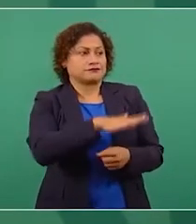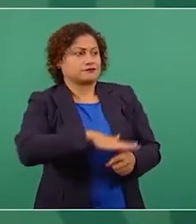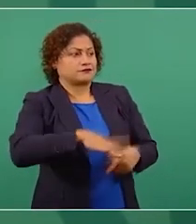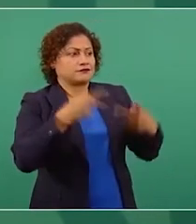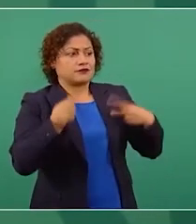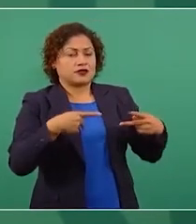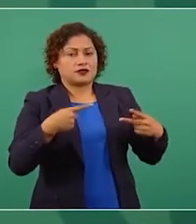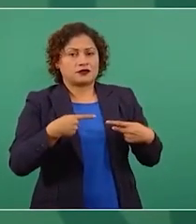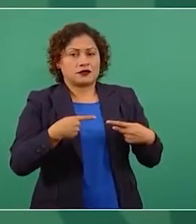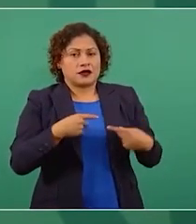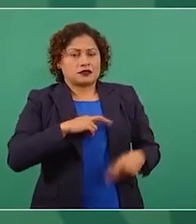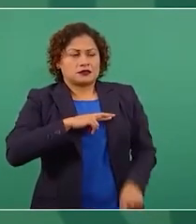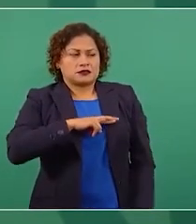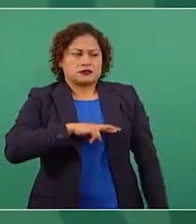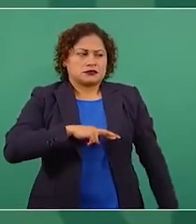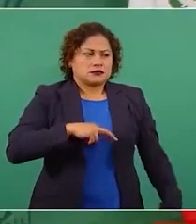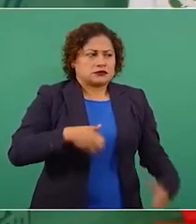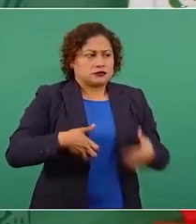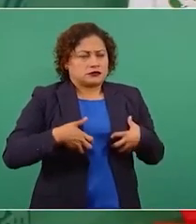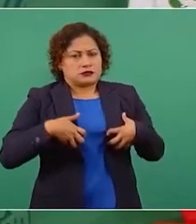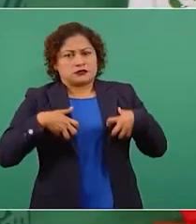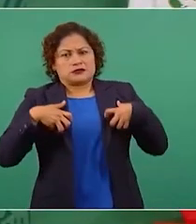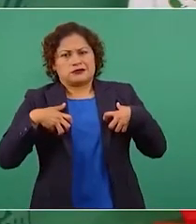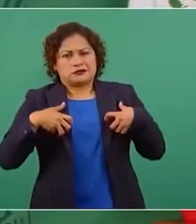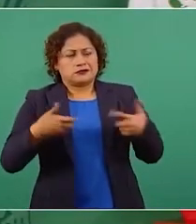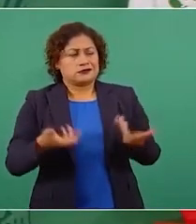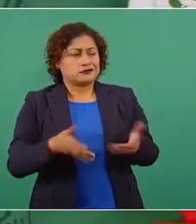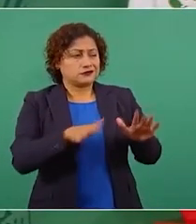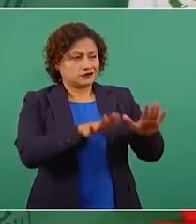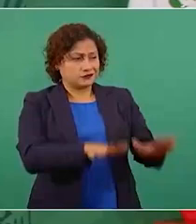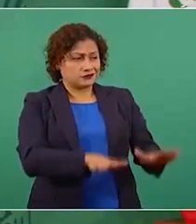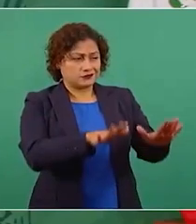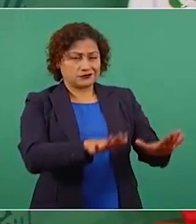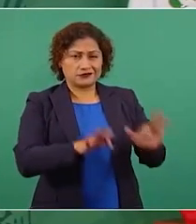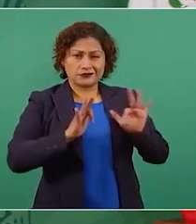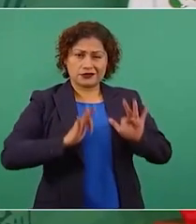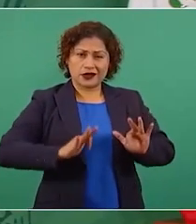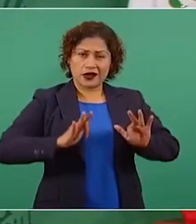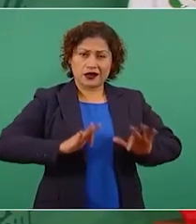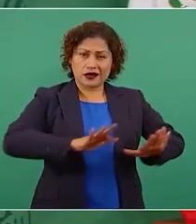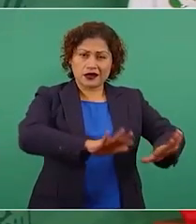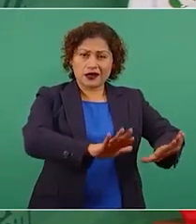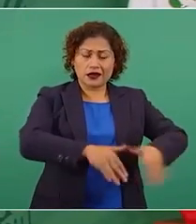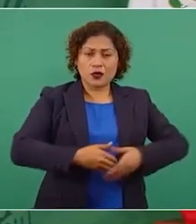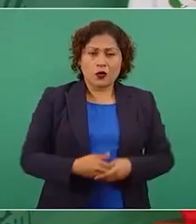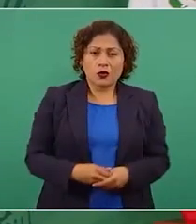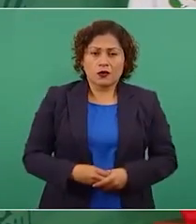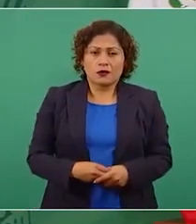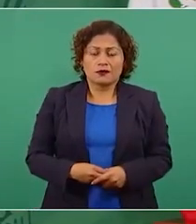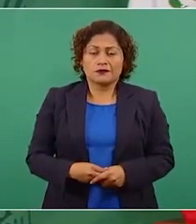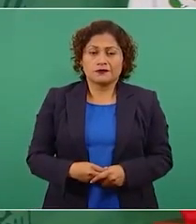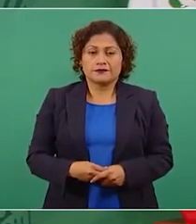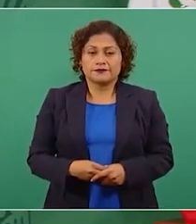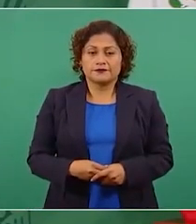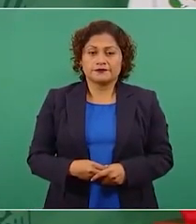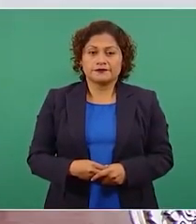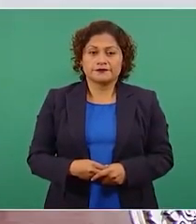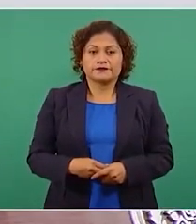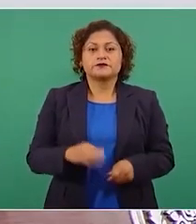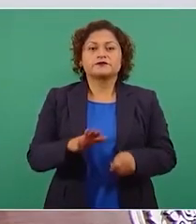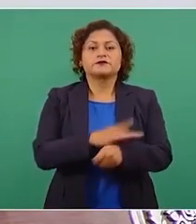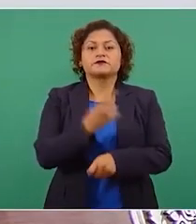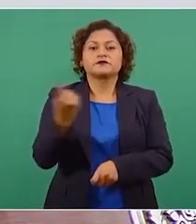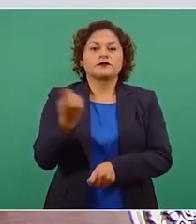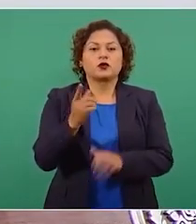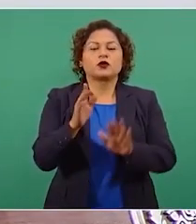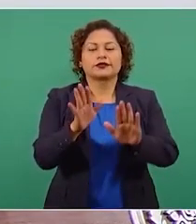deberían de serenarse tranquilizarse porque lo que